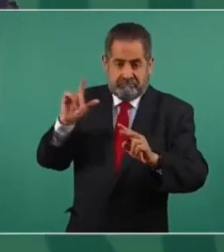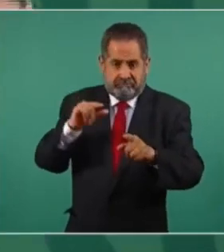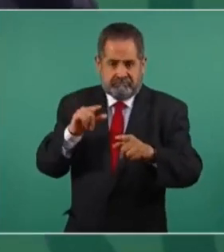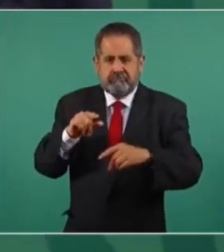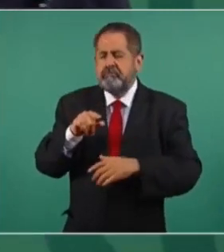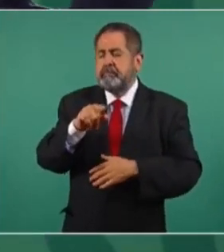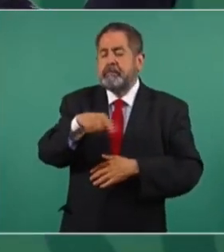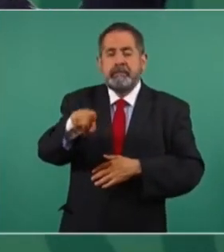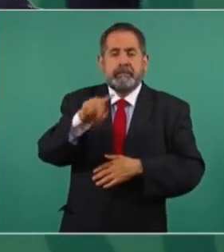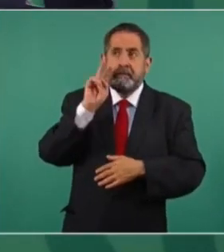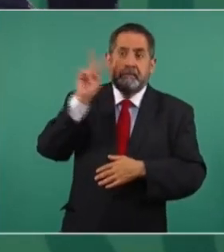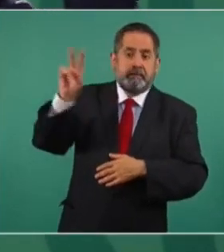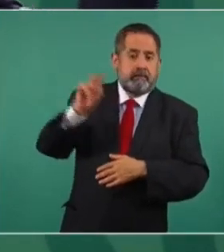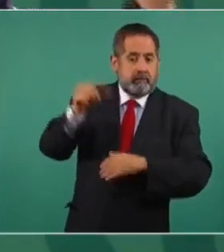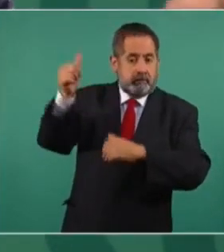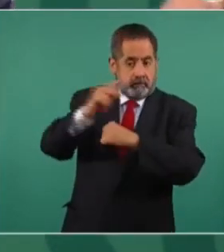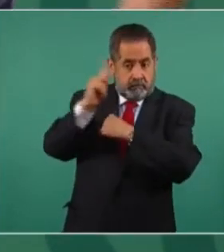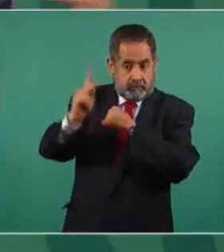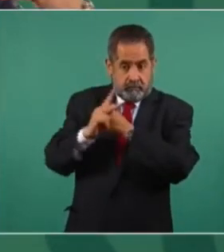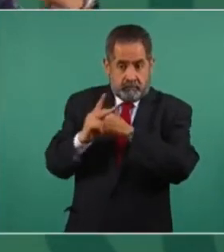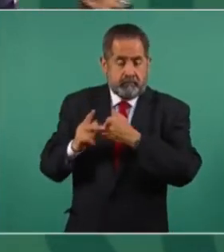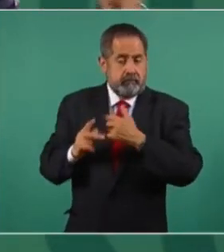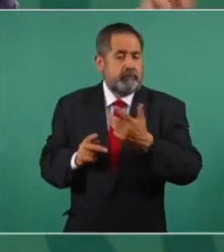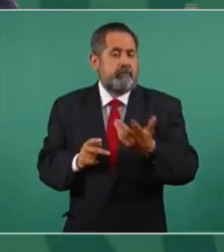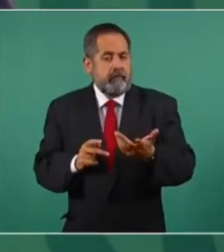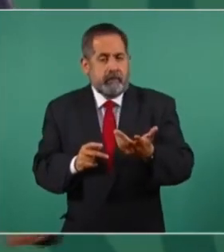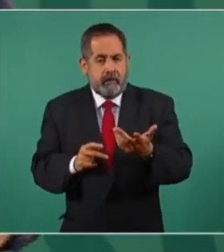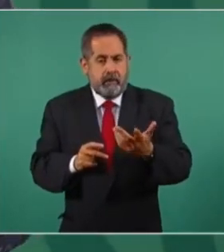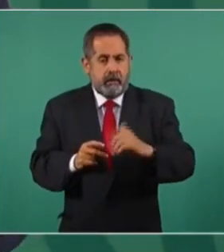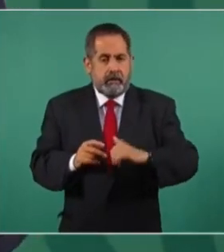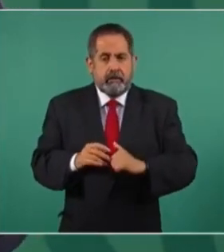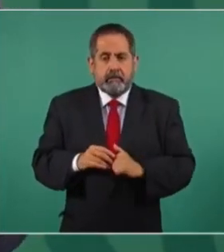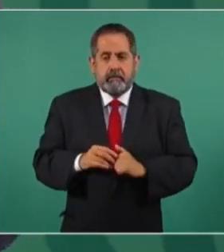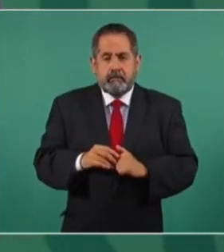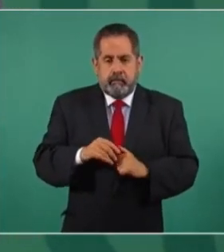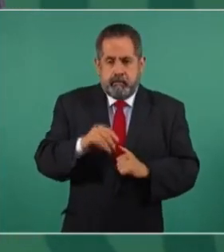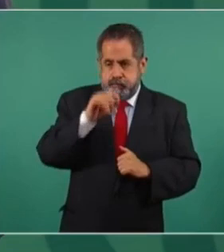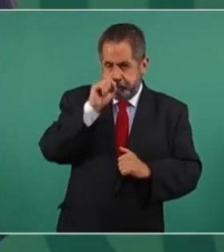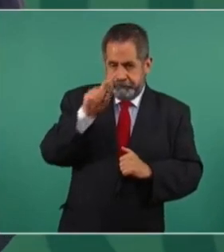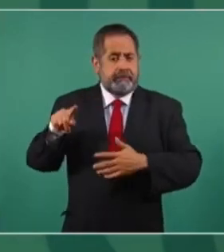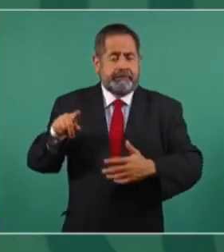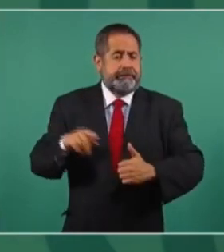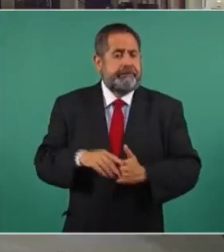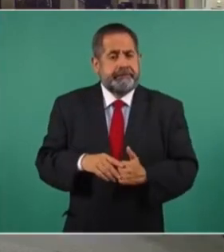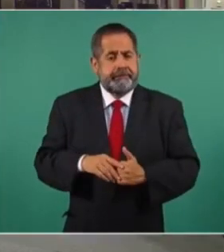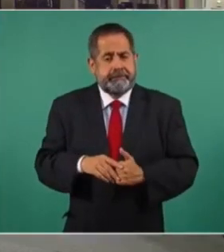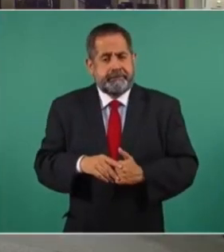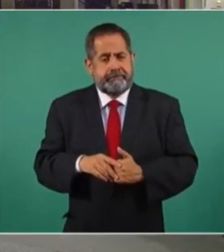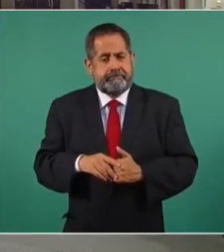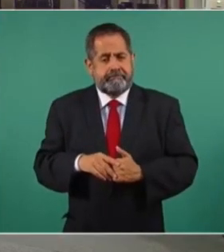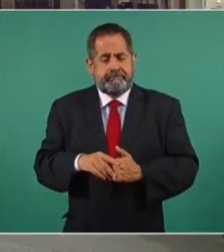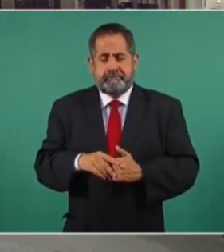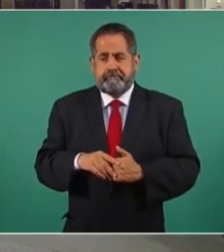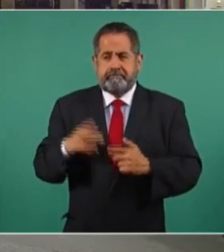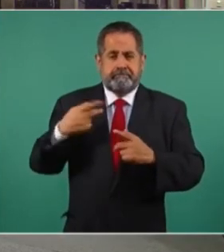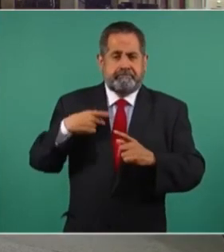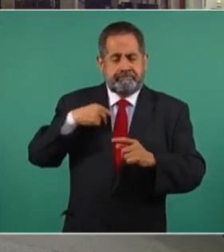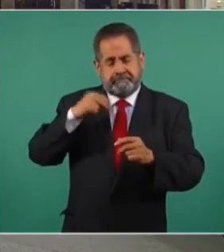se van a dar cuenta cómo grandes luminarias,